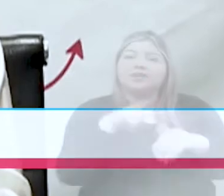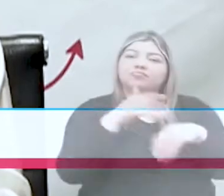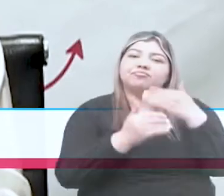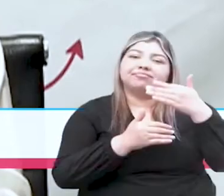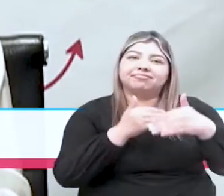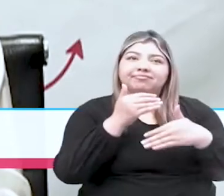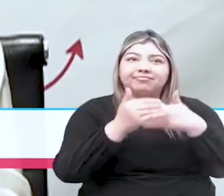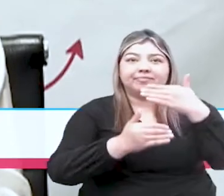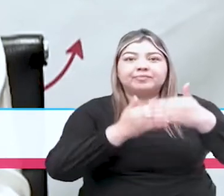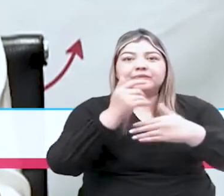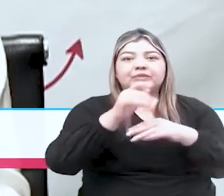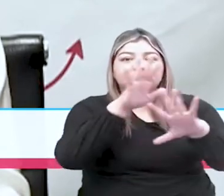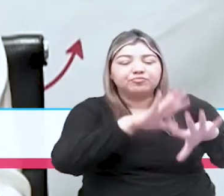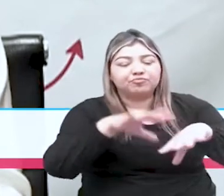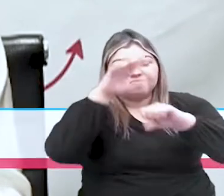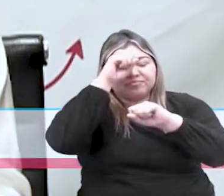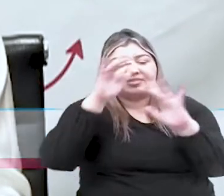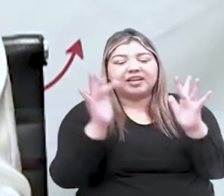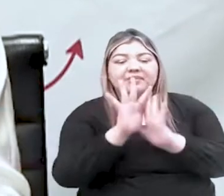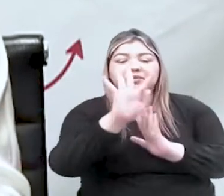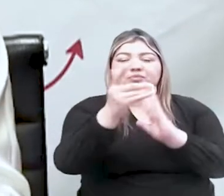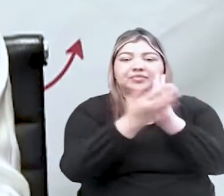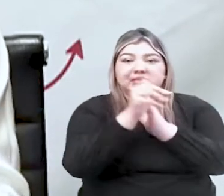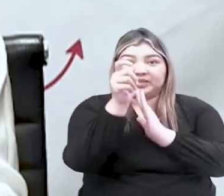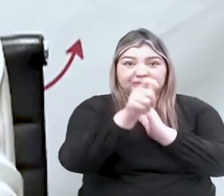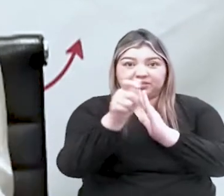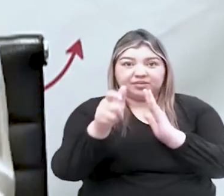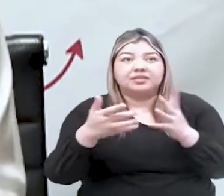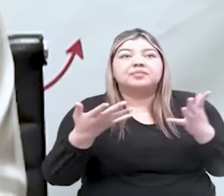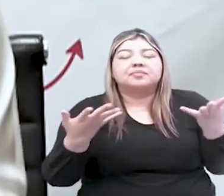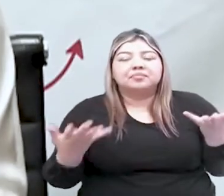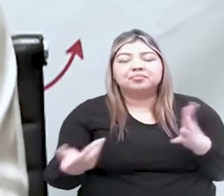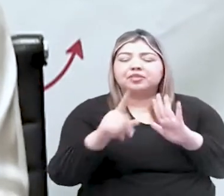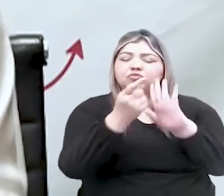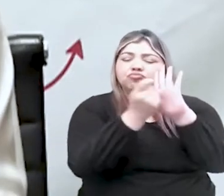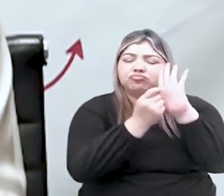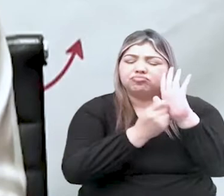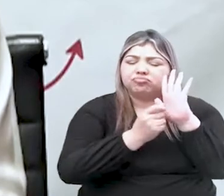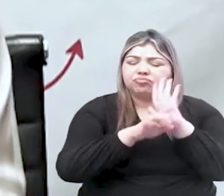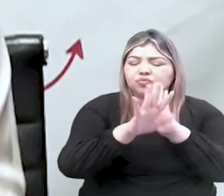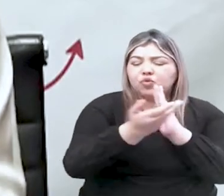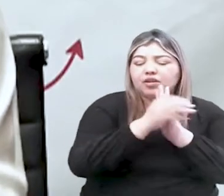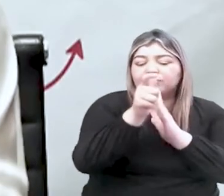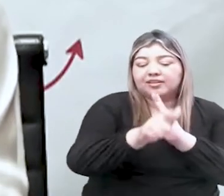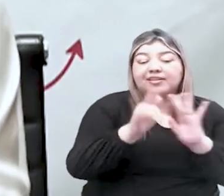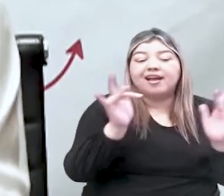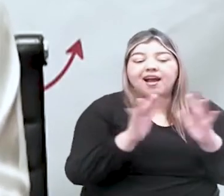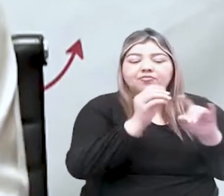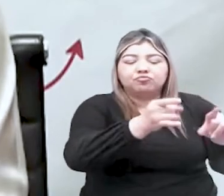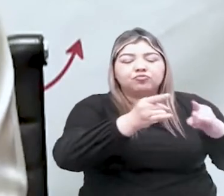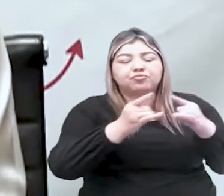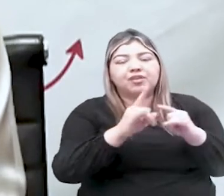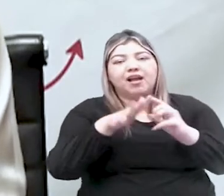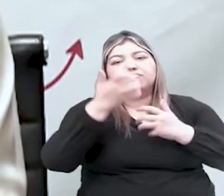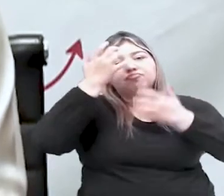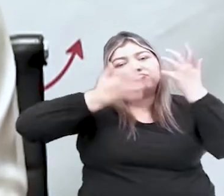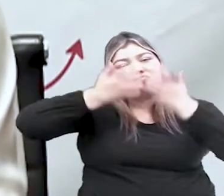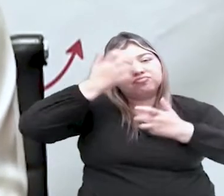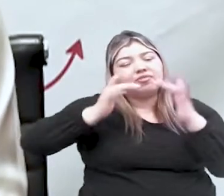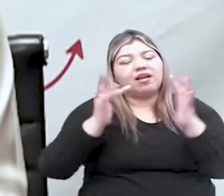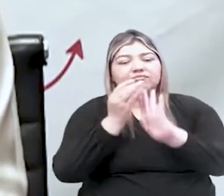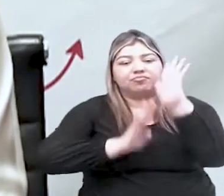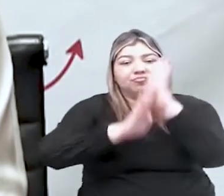aprendizaje de los estudiantes y ese detalle de cada uno de los estudiantes es lo que nos da Evaluar para Avanzar. Son estrategias que se